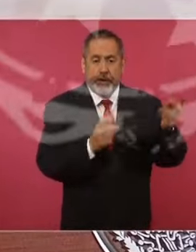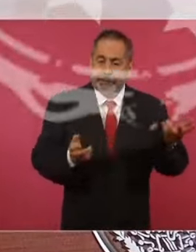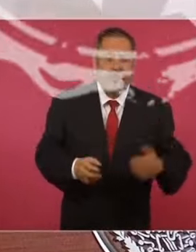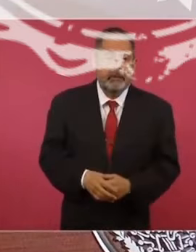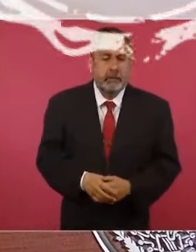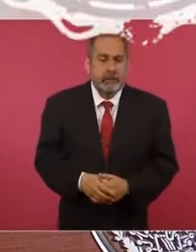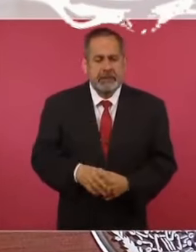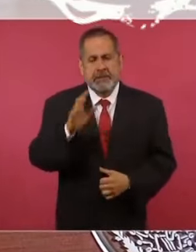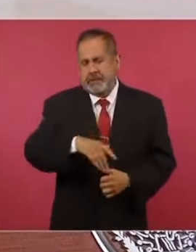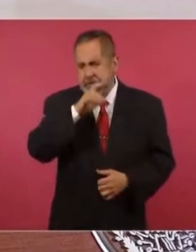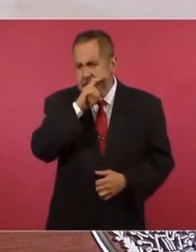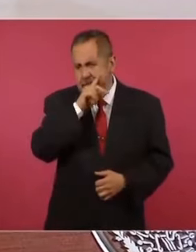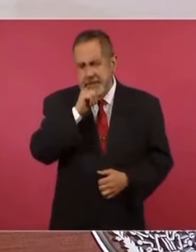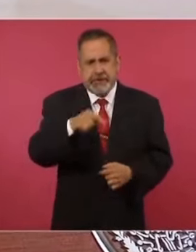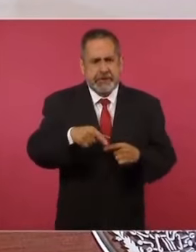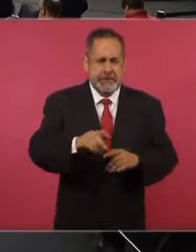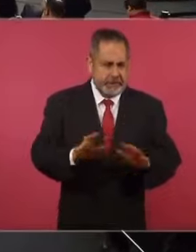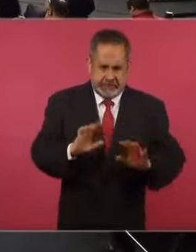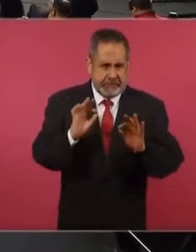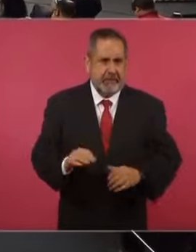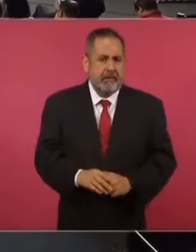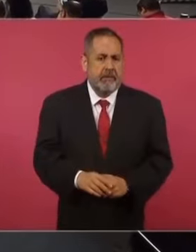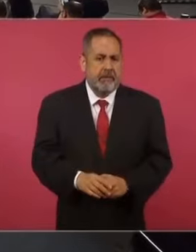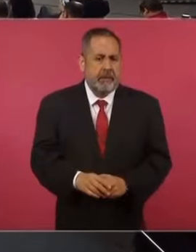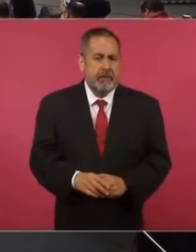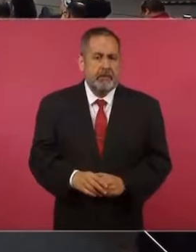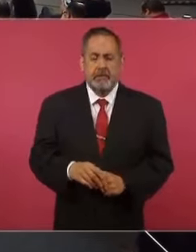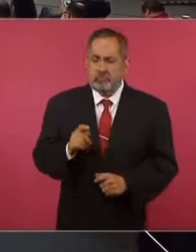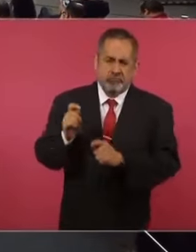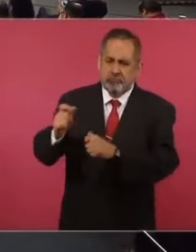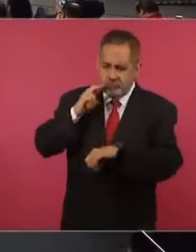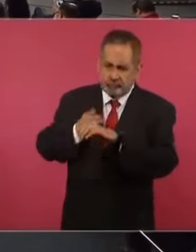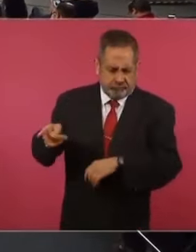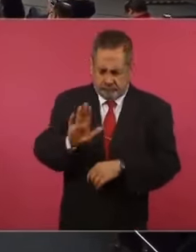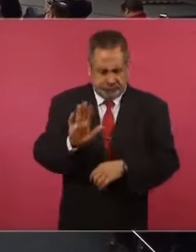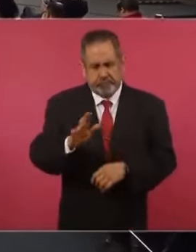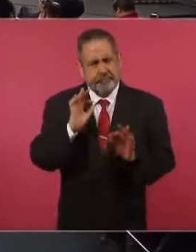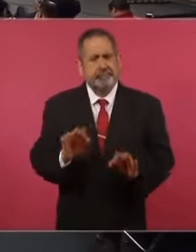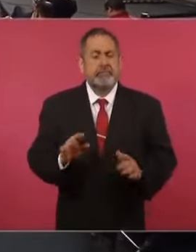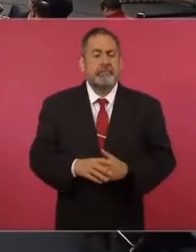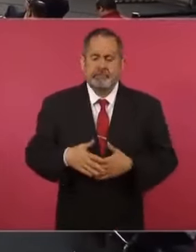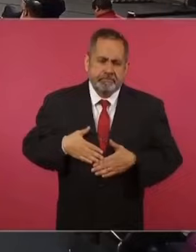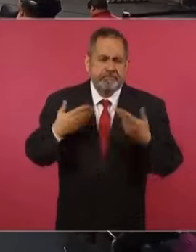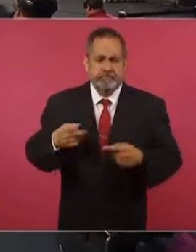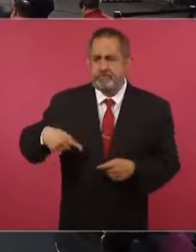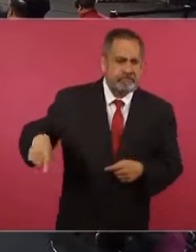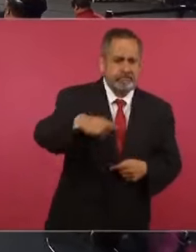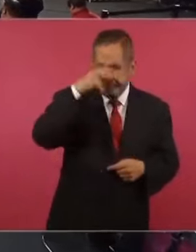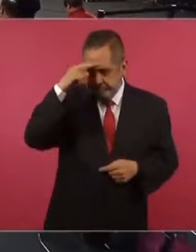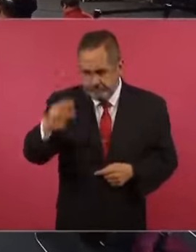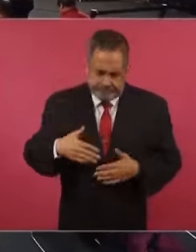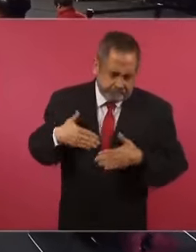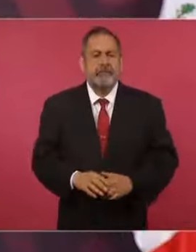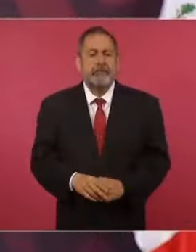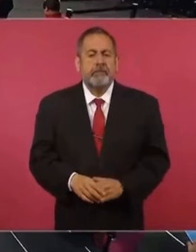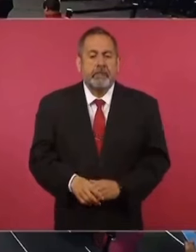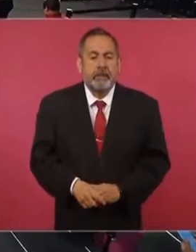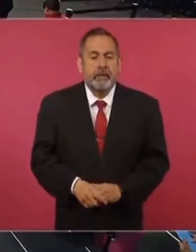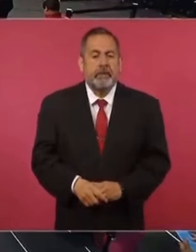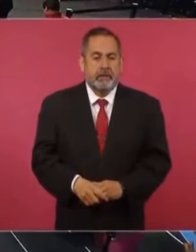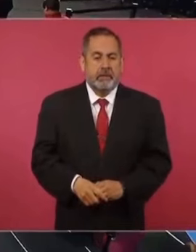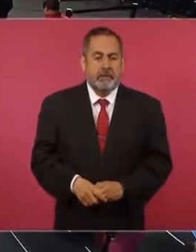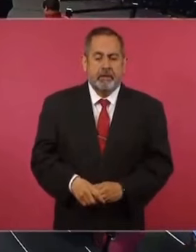Entonces no hay que preocuparse, hay que dejarle estos asuntos a la gente. Confiar mucho en los mexicanos, es mucho pueblo,